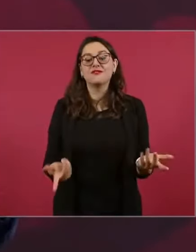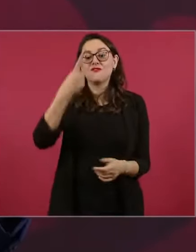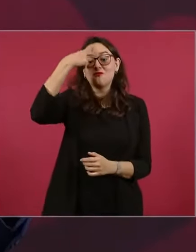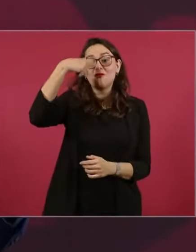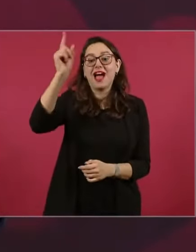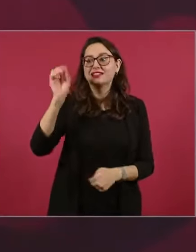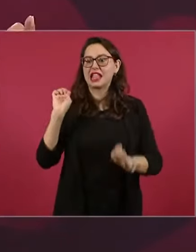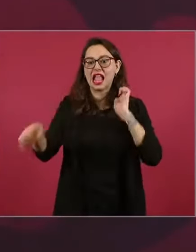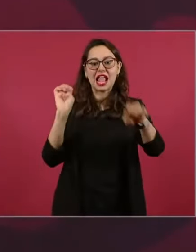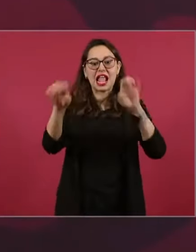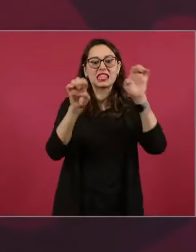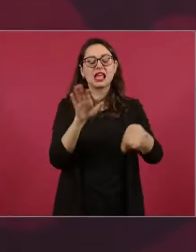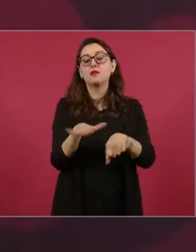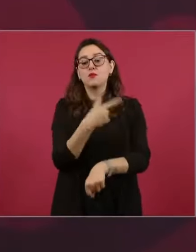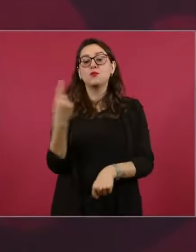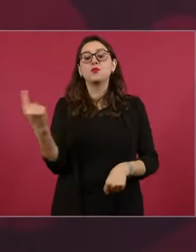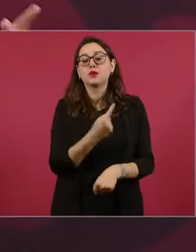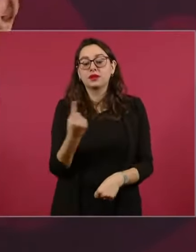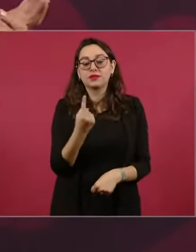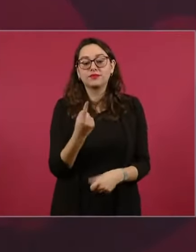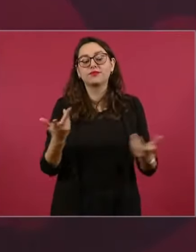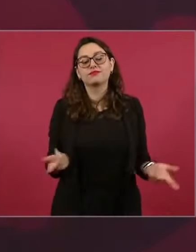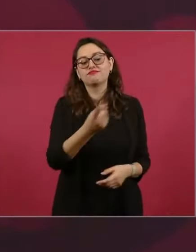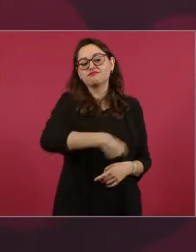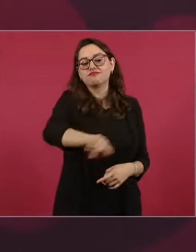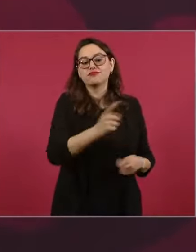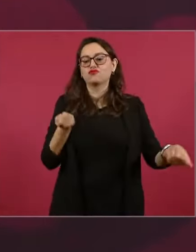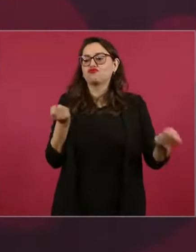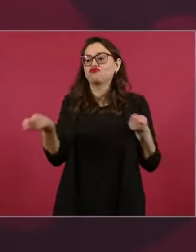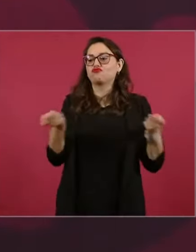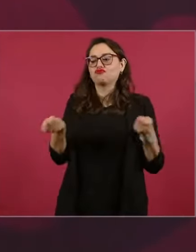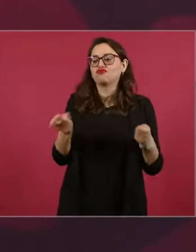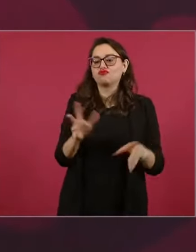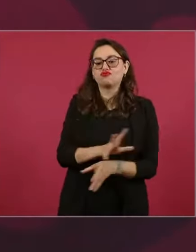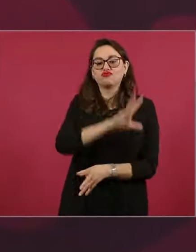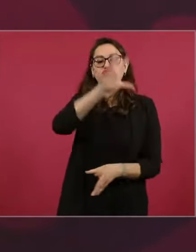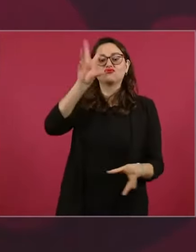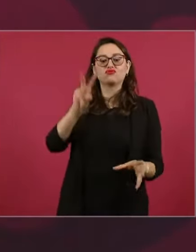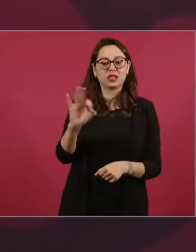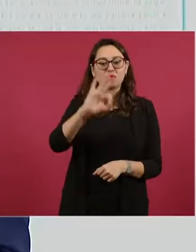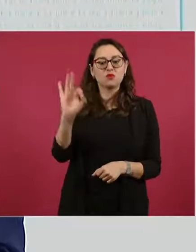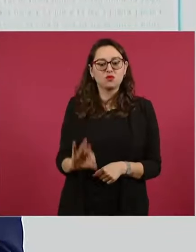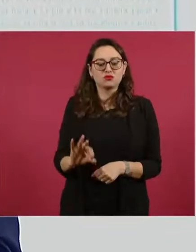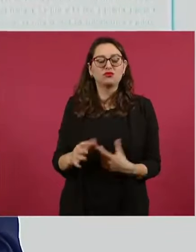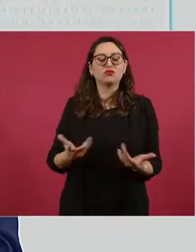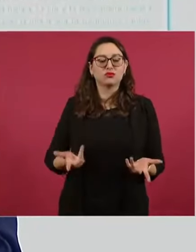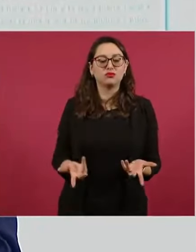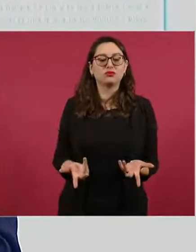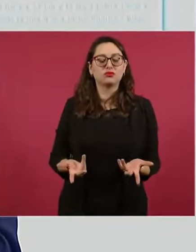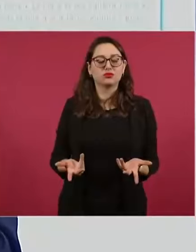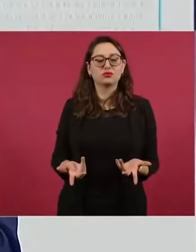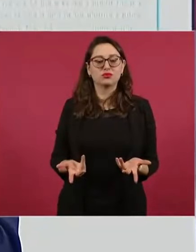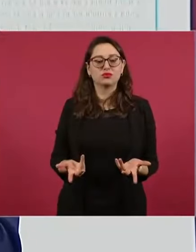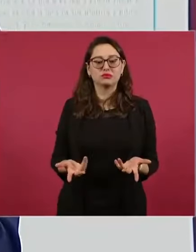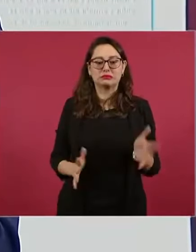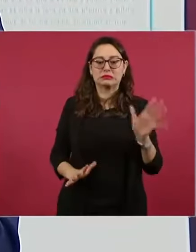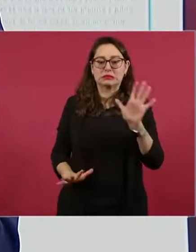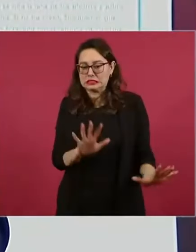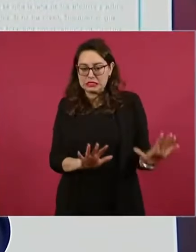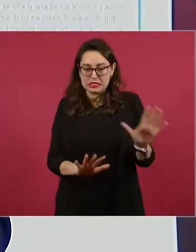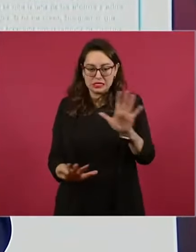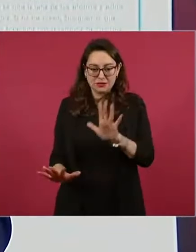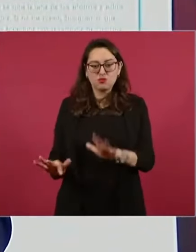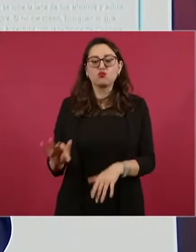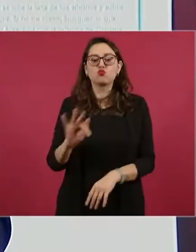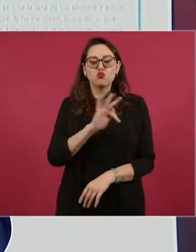tenían el control total de los medios y podían manipular a sus anchas.